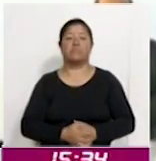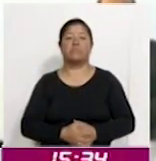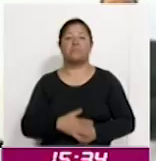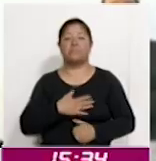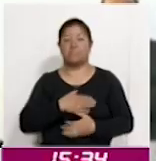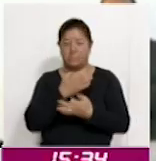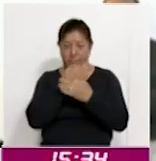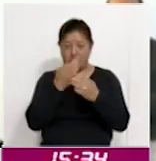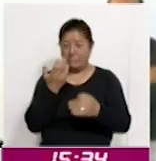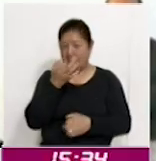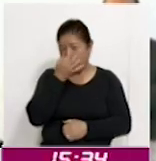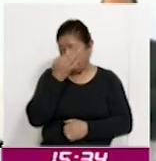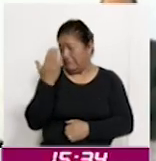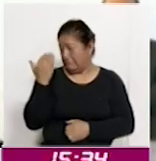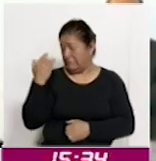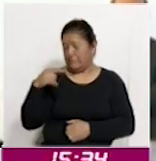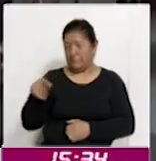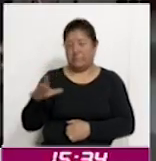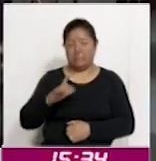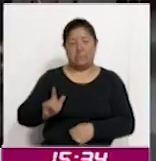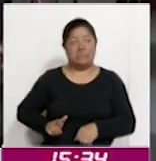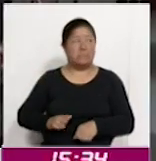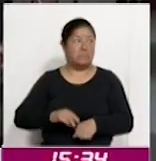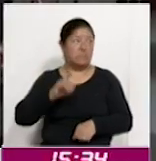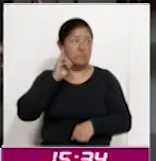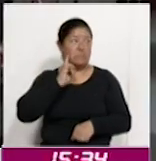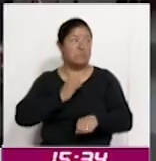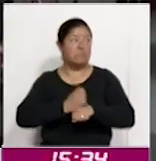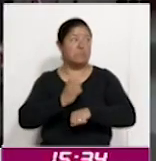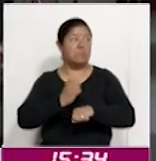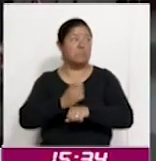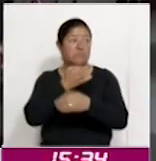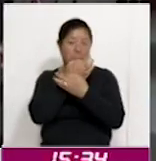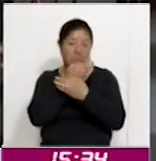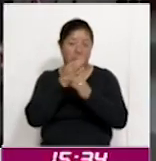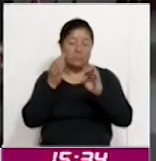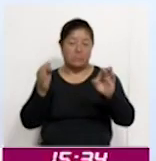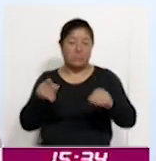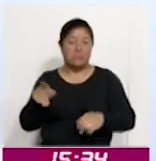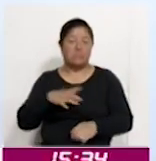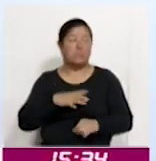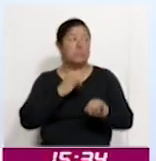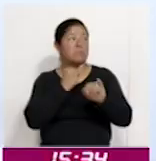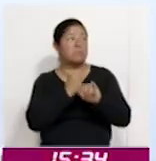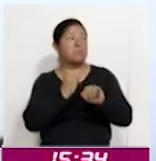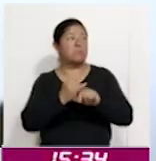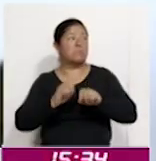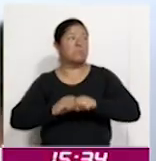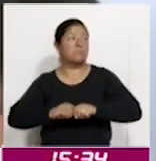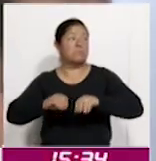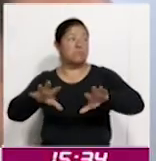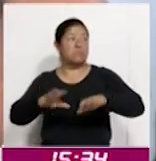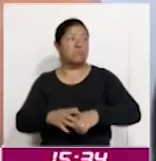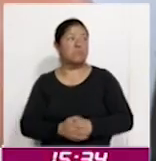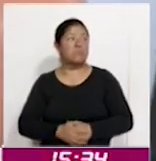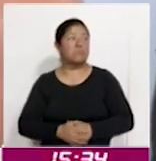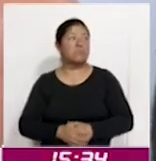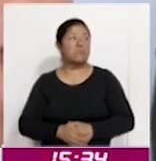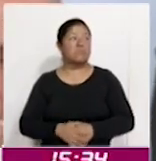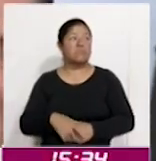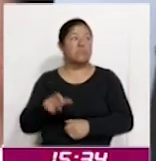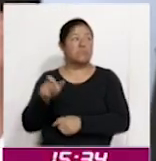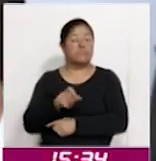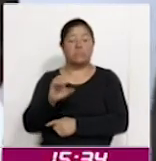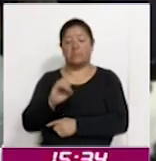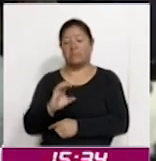unos minutos la gobernadora del Estado publicó a través de sus redes sociales que desde Xochimilco, en la Ciudad de